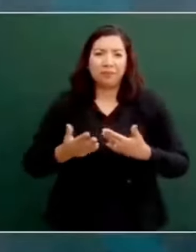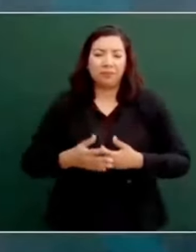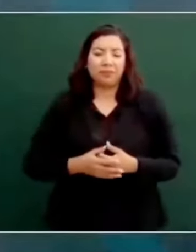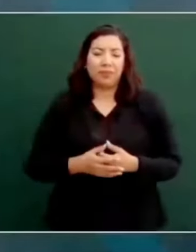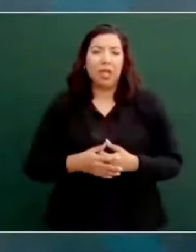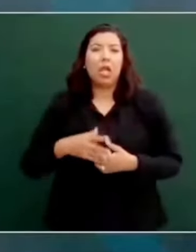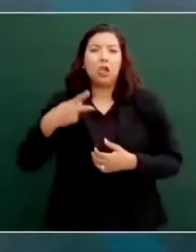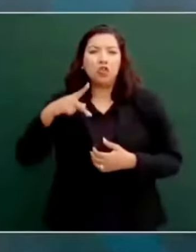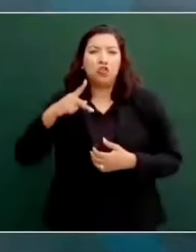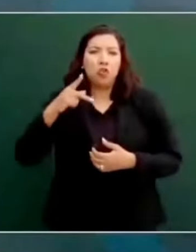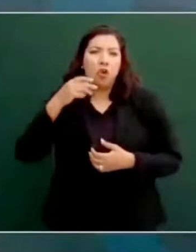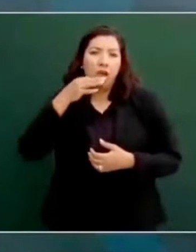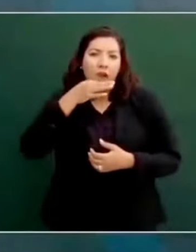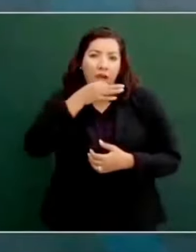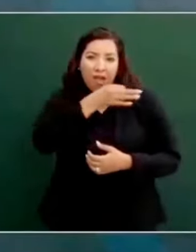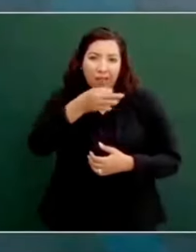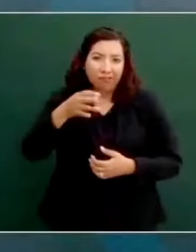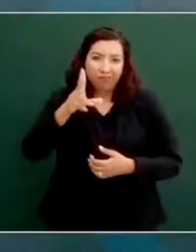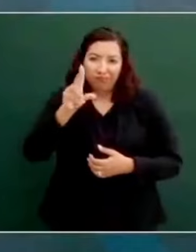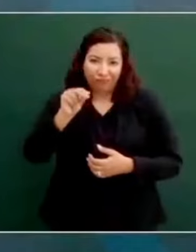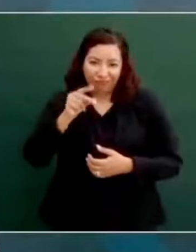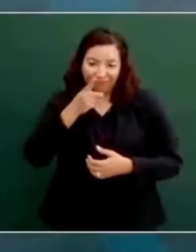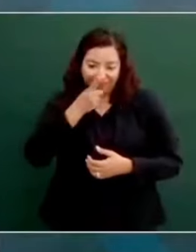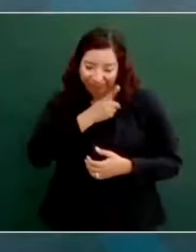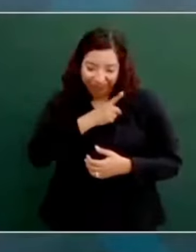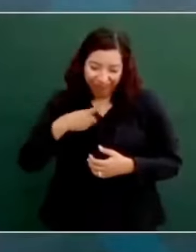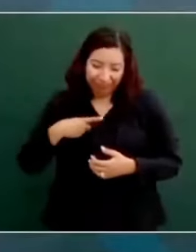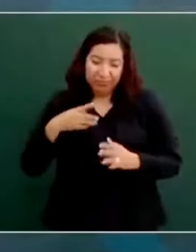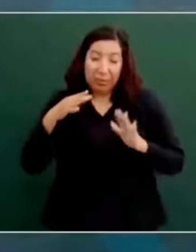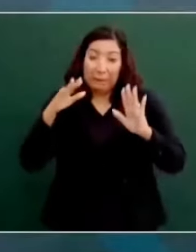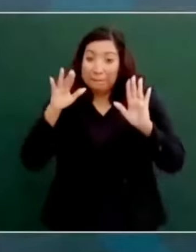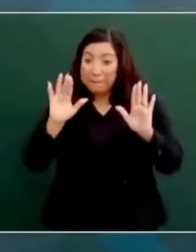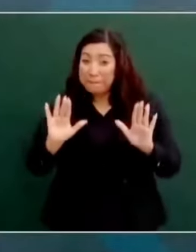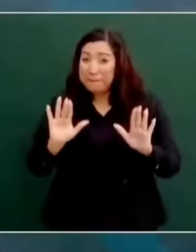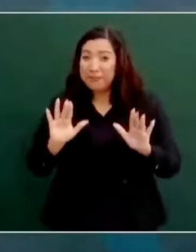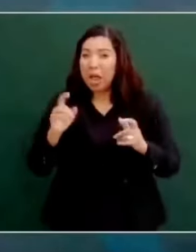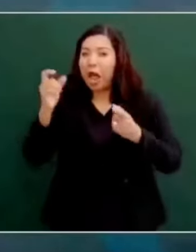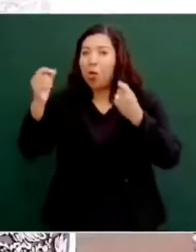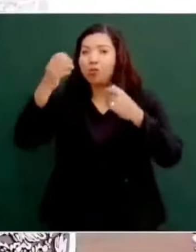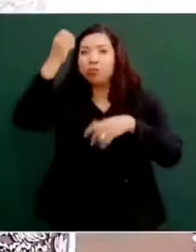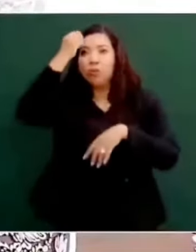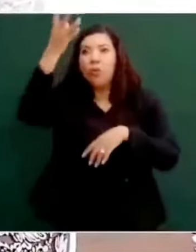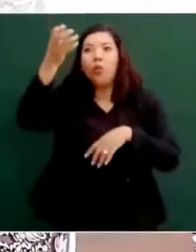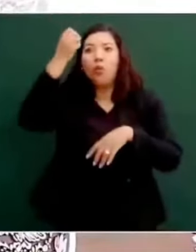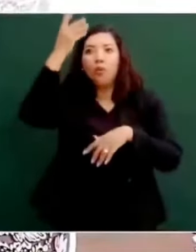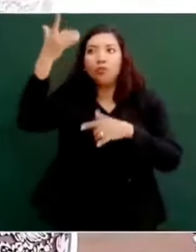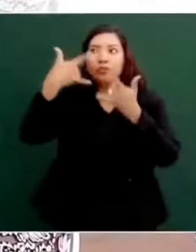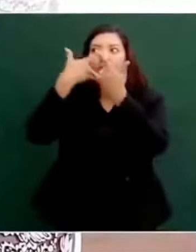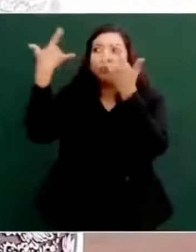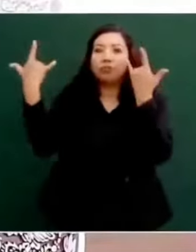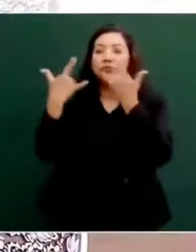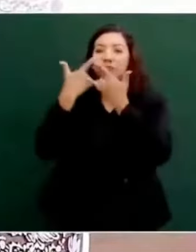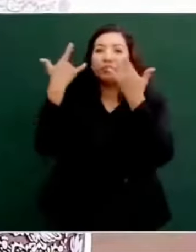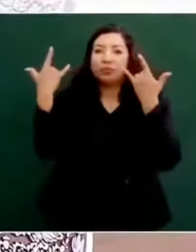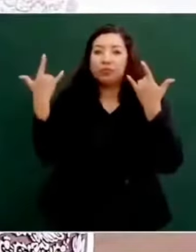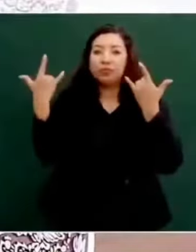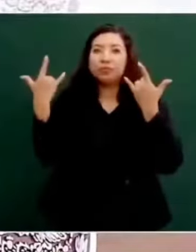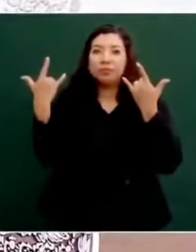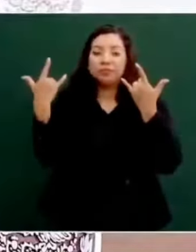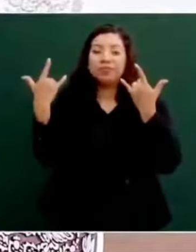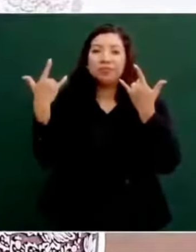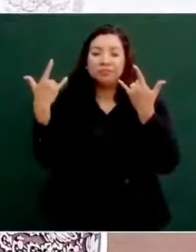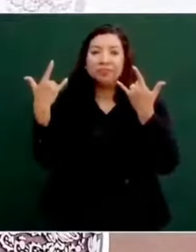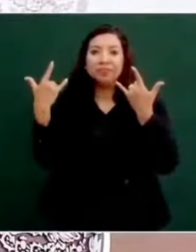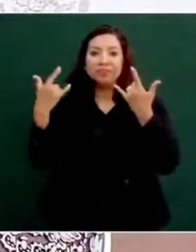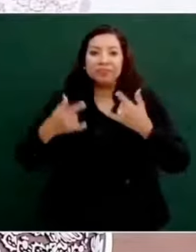convenenciera. De la reforma, todos los días,